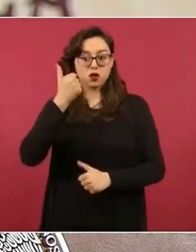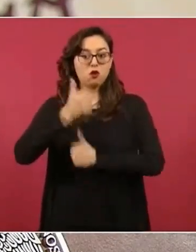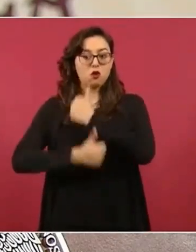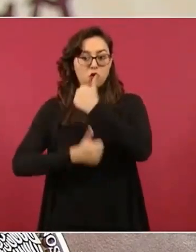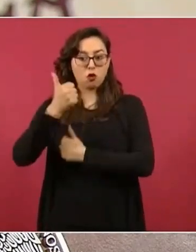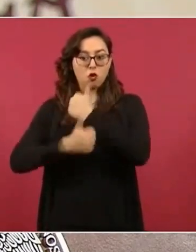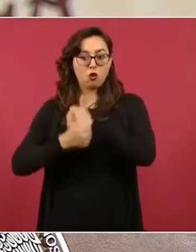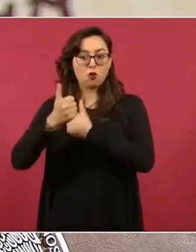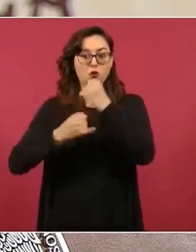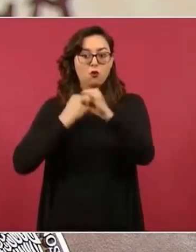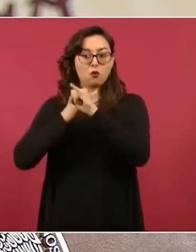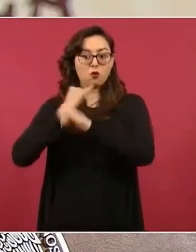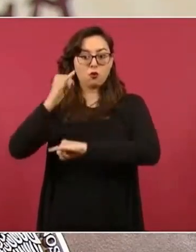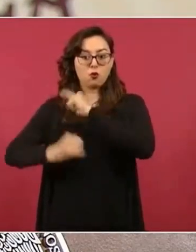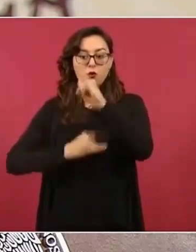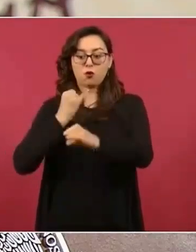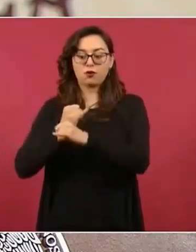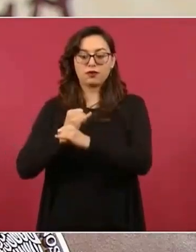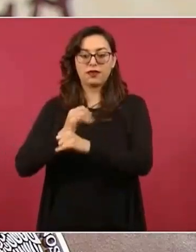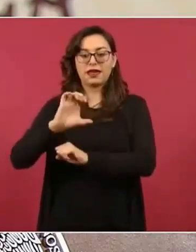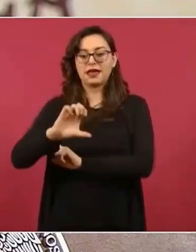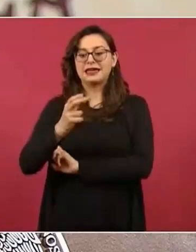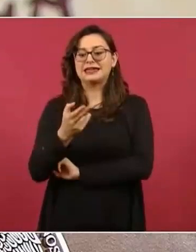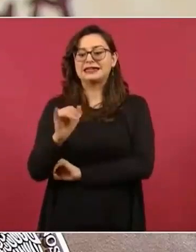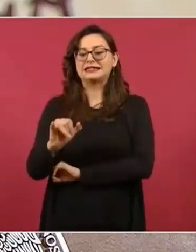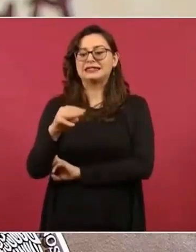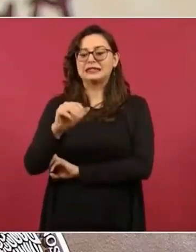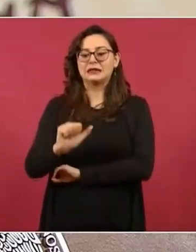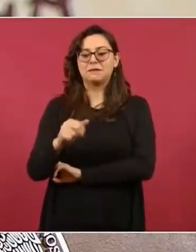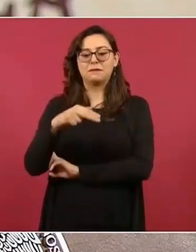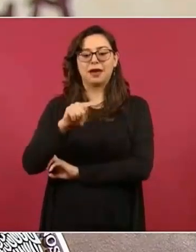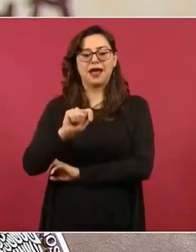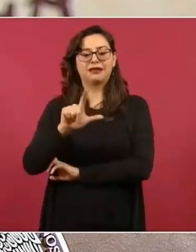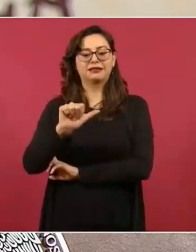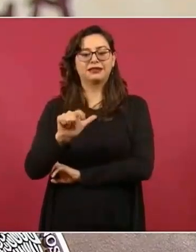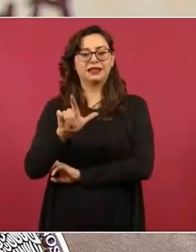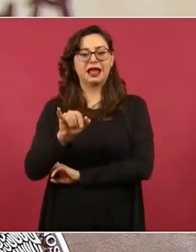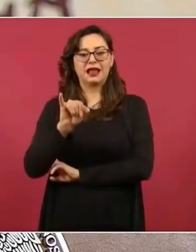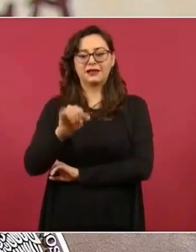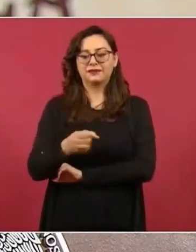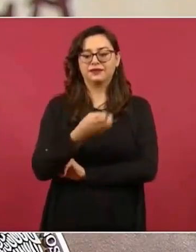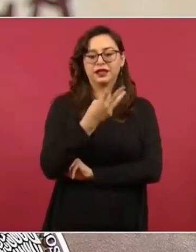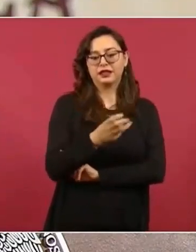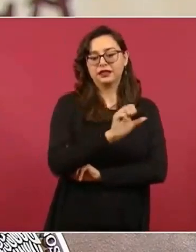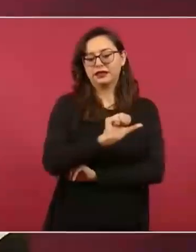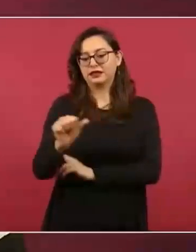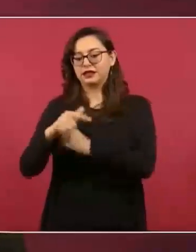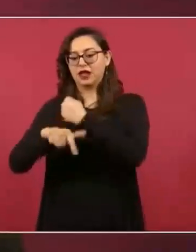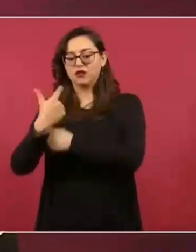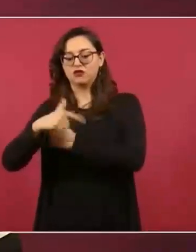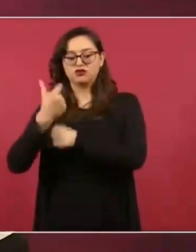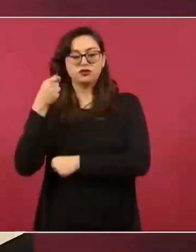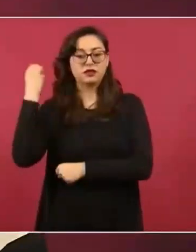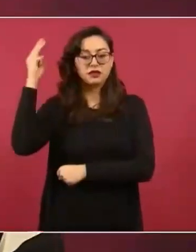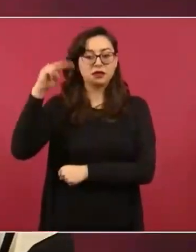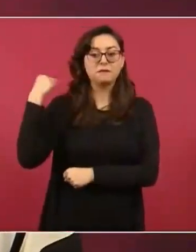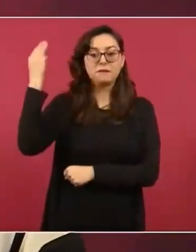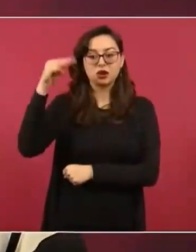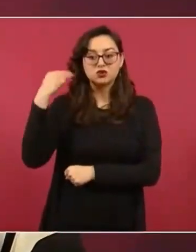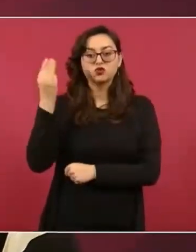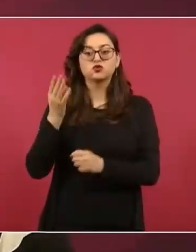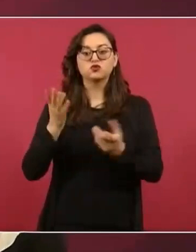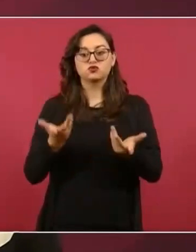Chimaltlali 2023, que se realizó del 3 al 12 de marzo, en la que